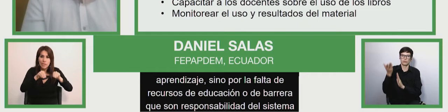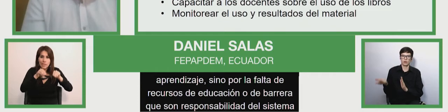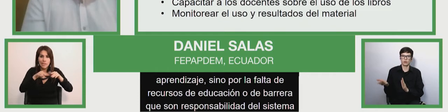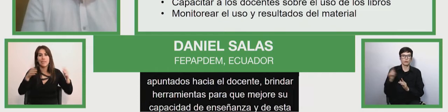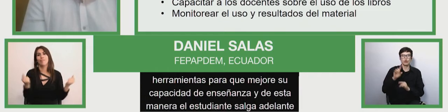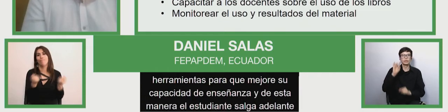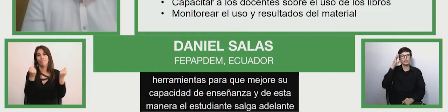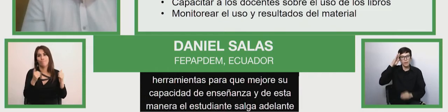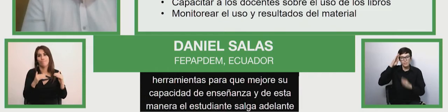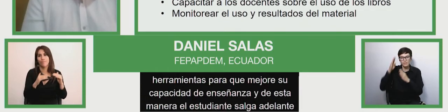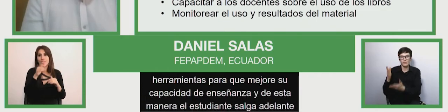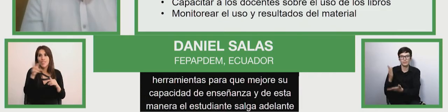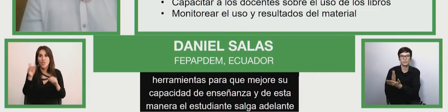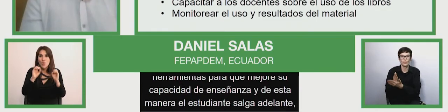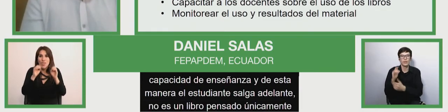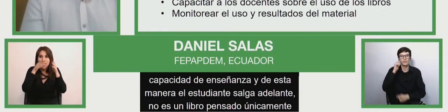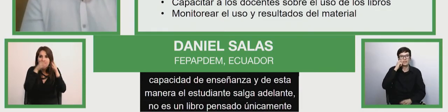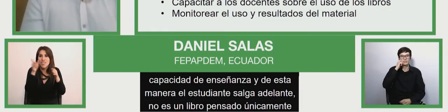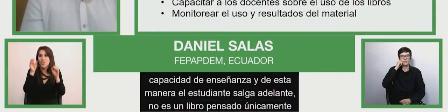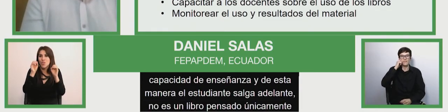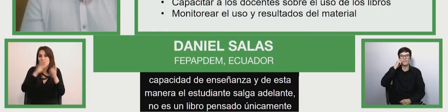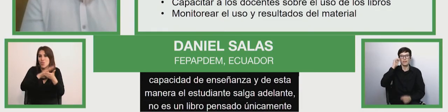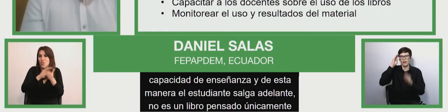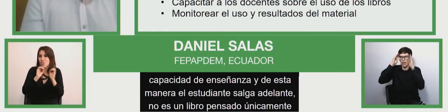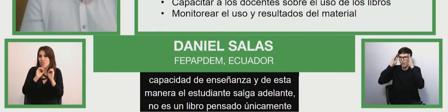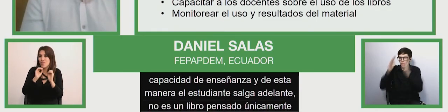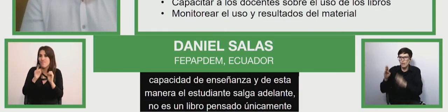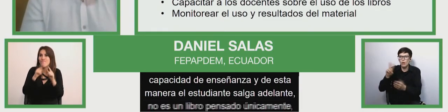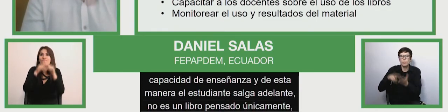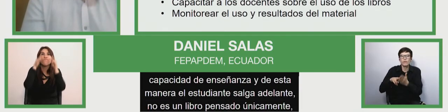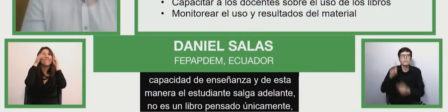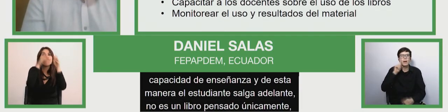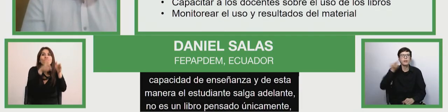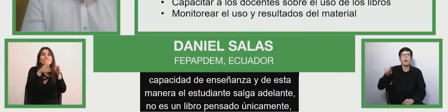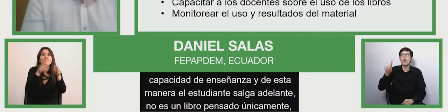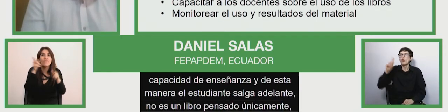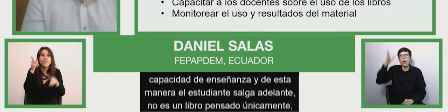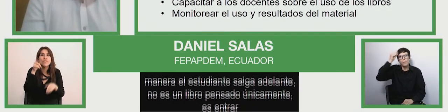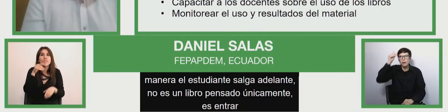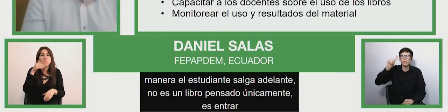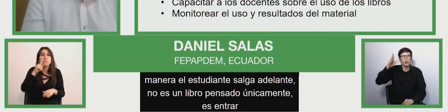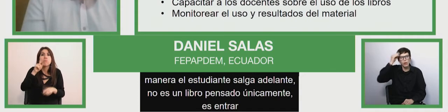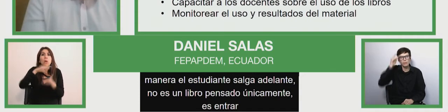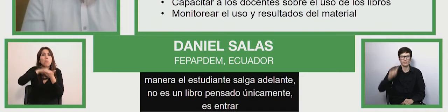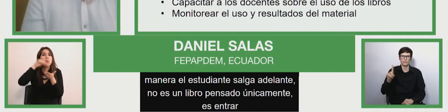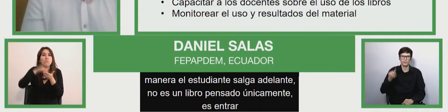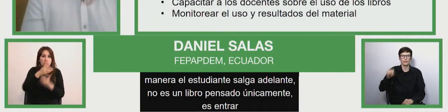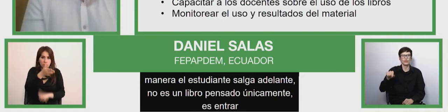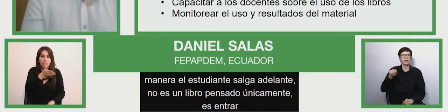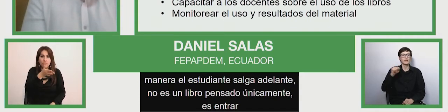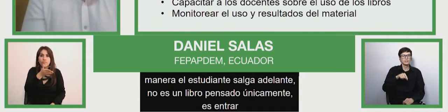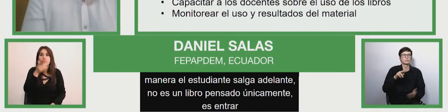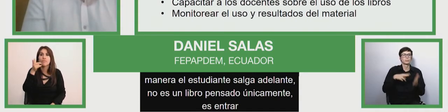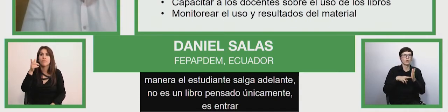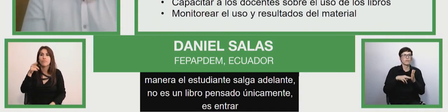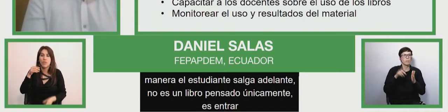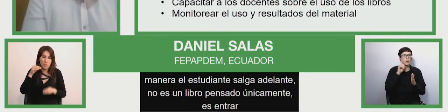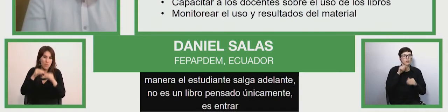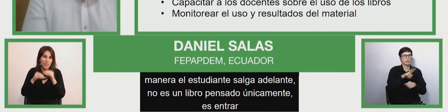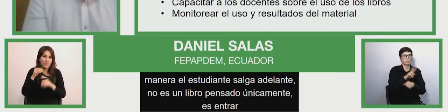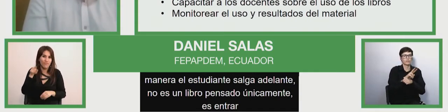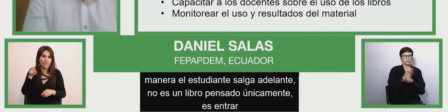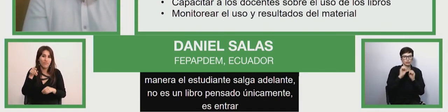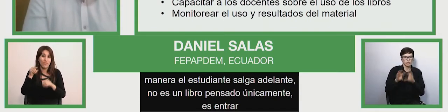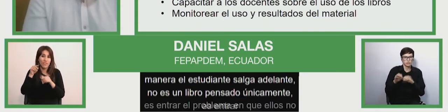estudiante, como decíamos, porque eso es entrar nuevamente el problema en que ellos no aprenden y esto no era así. El libro declaraba claramente y toda la colección que